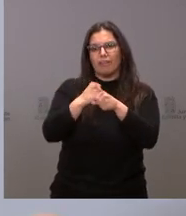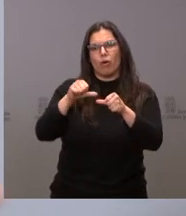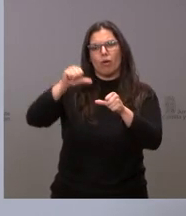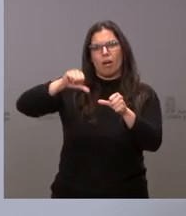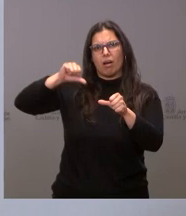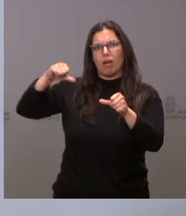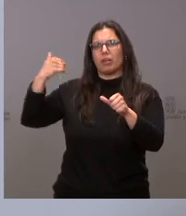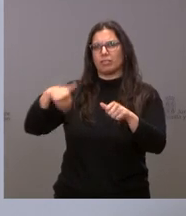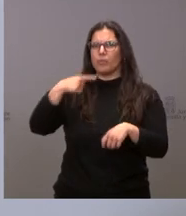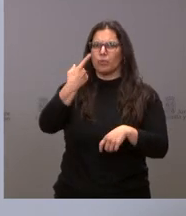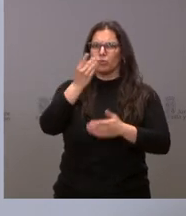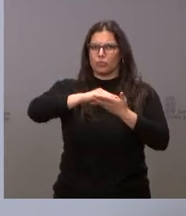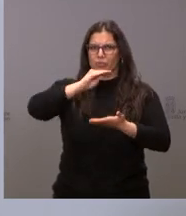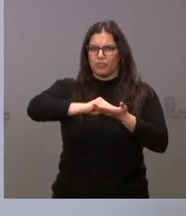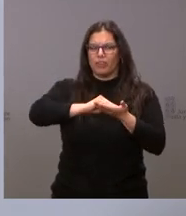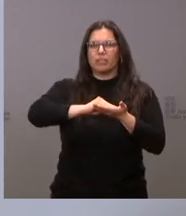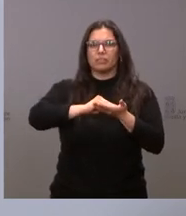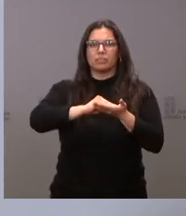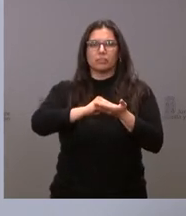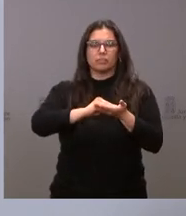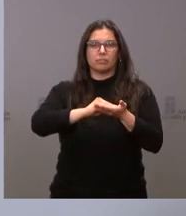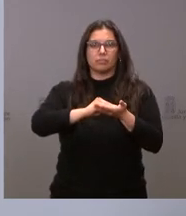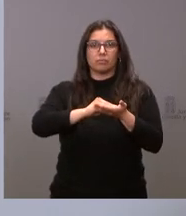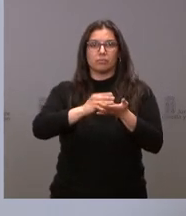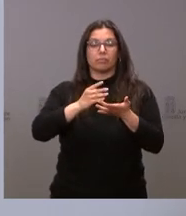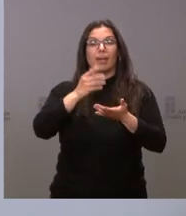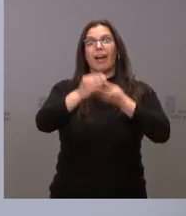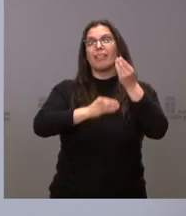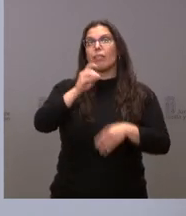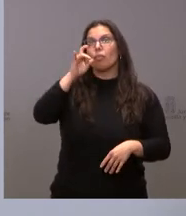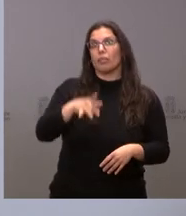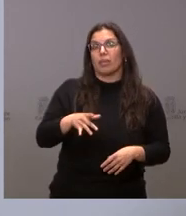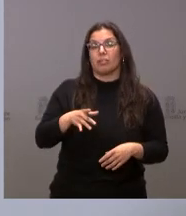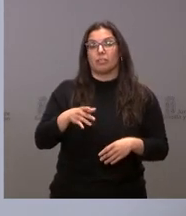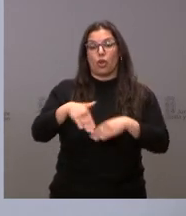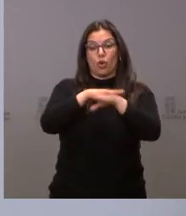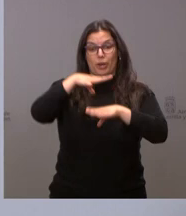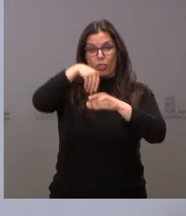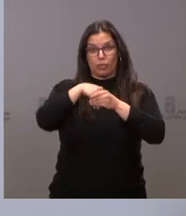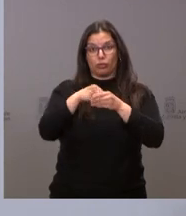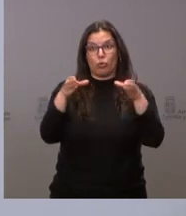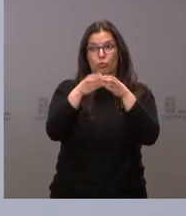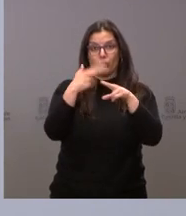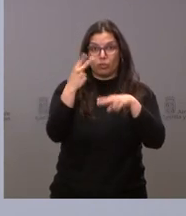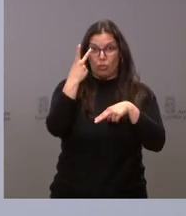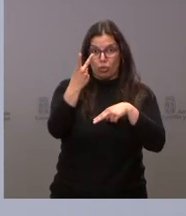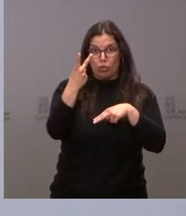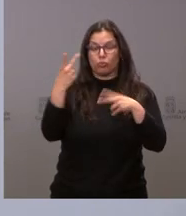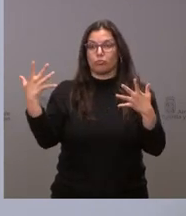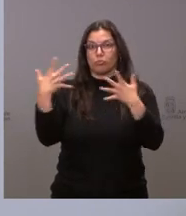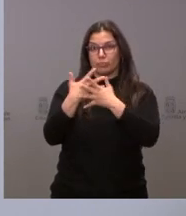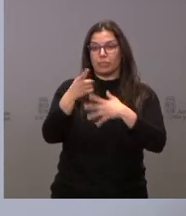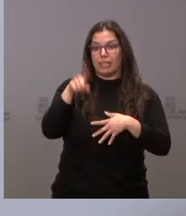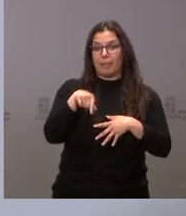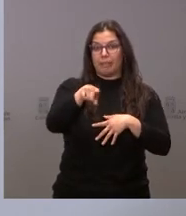que hemos anunciado en varias ocasiones, por parte de las dos formaciones políticas que sustentan al Gobierno. De hecho, me acompaña el